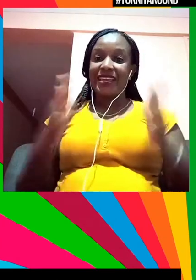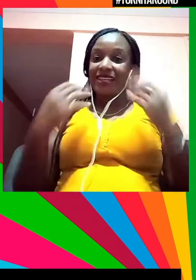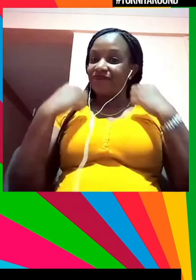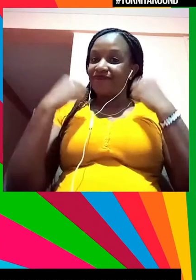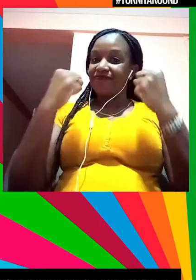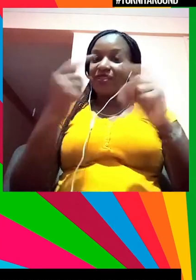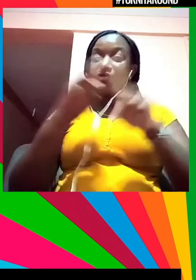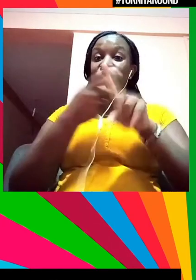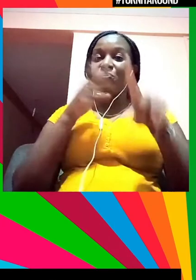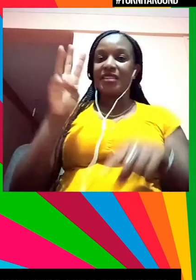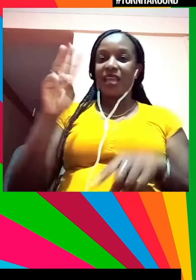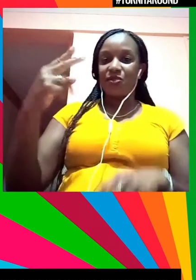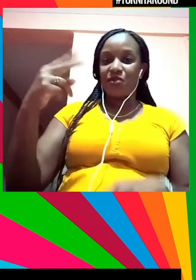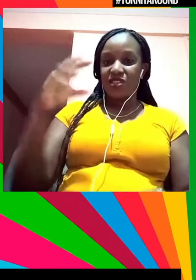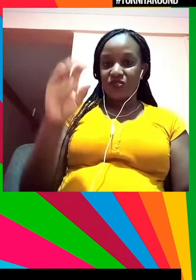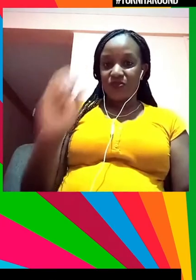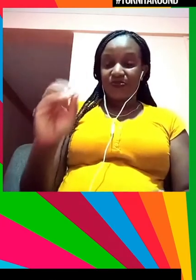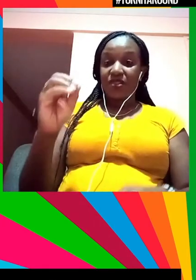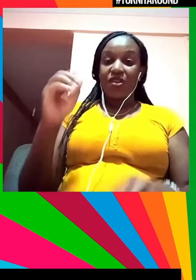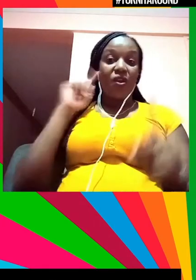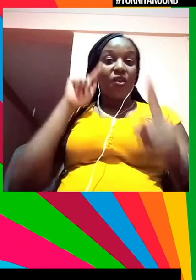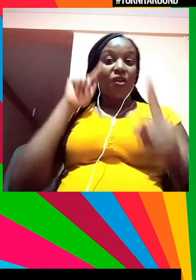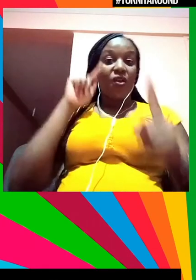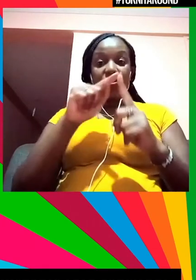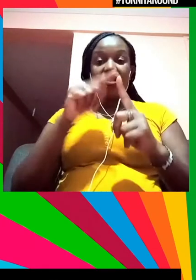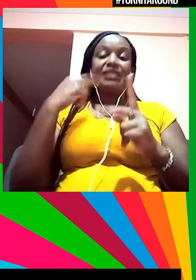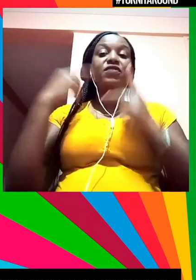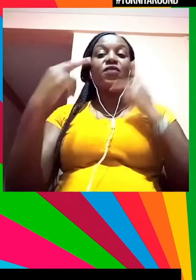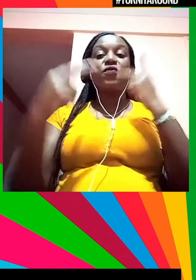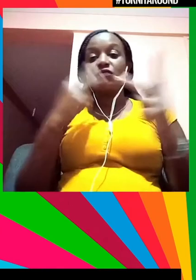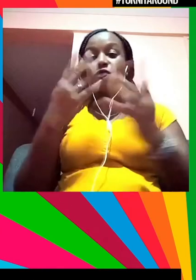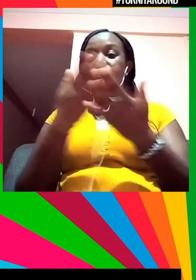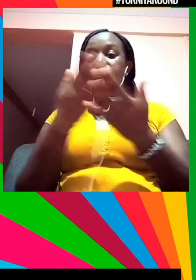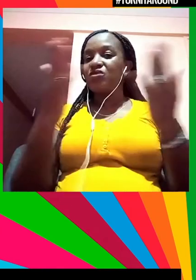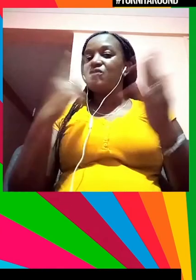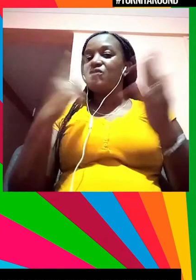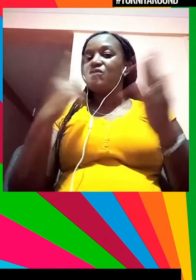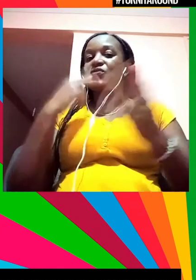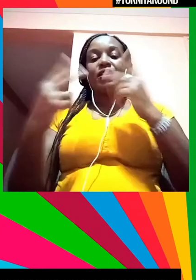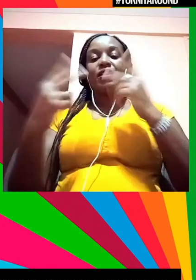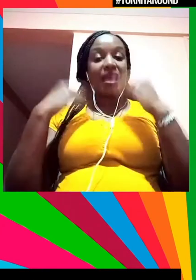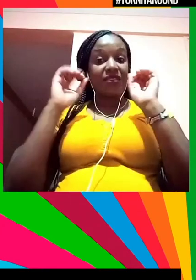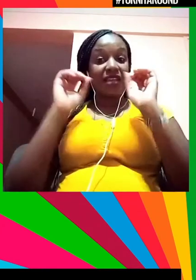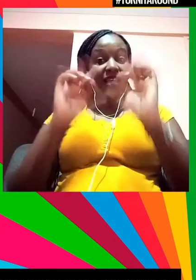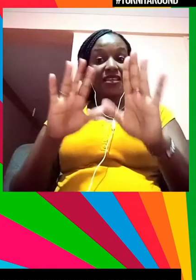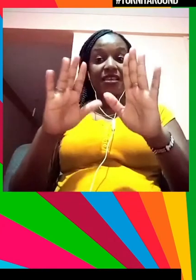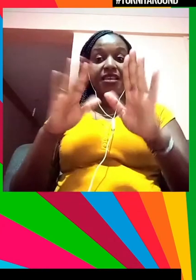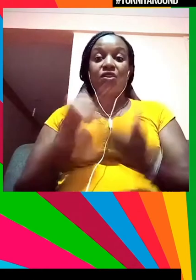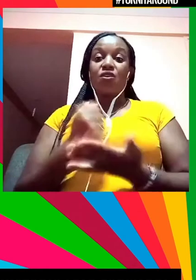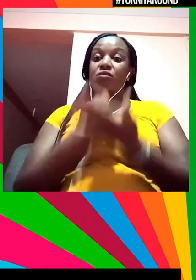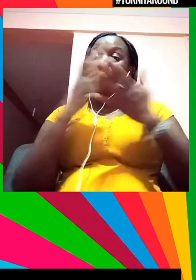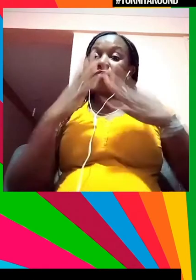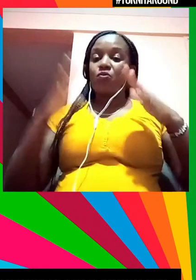Ella dice que su objetivo es ser la voz de aquellos que no tienen voz y ayudar a la gente a darse cuenta de que tienen una